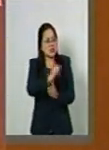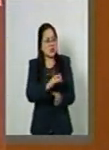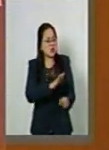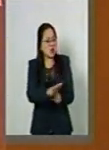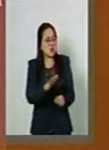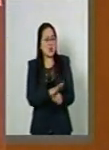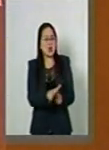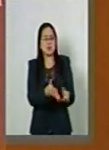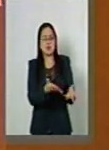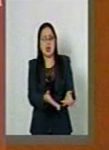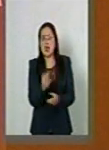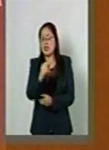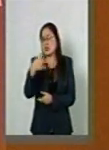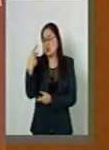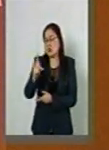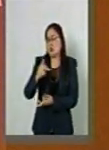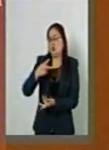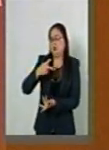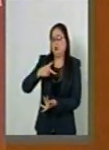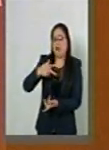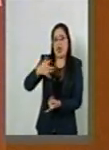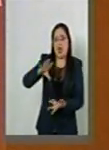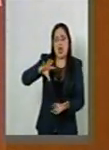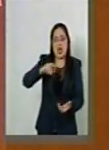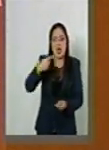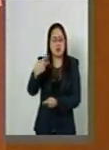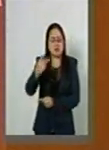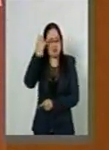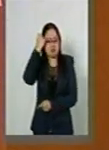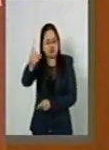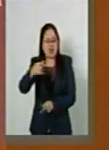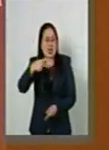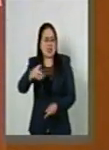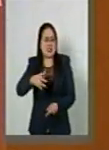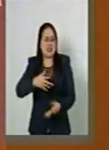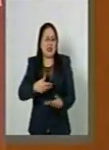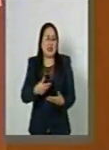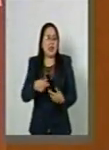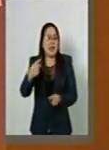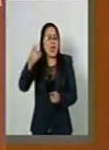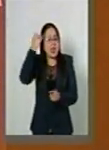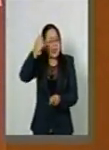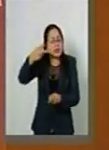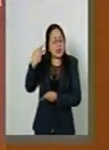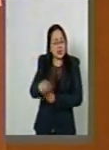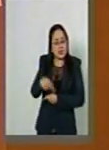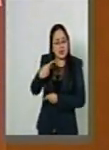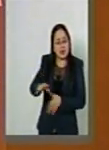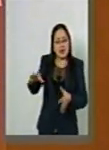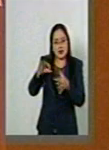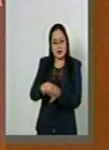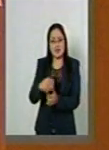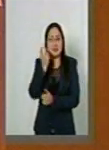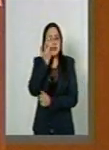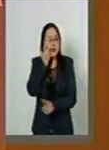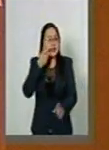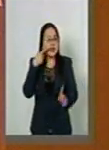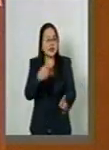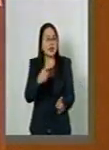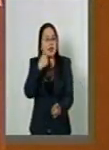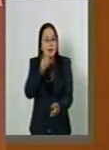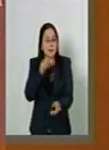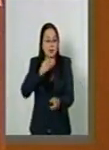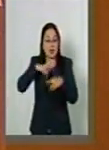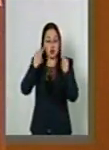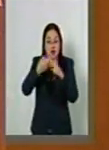estas mañas que tienen aquí en el Senado, con esas estrategias gasteriles, suspendieron de pronto la